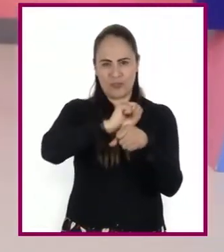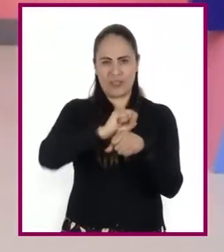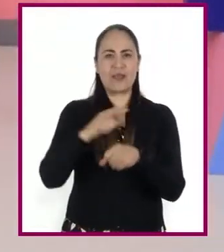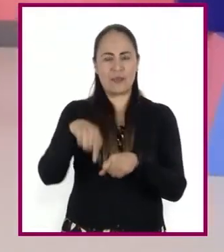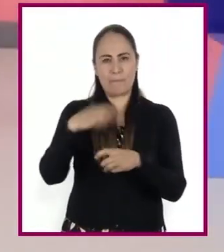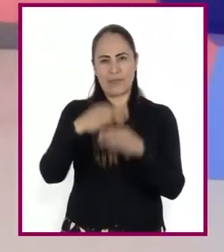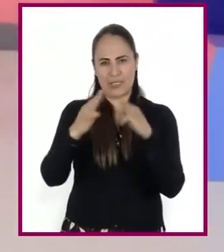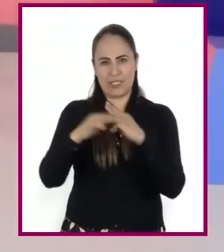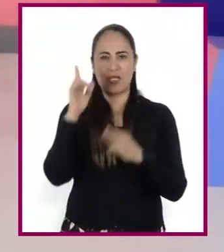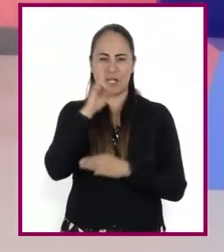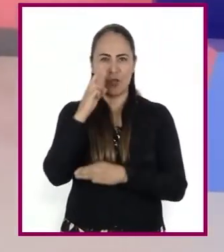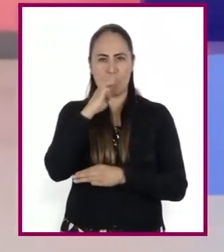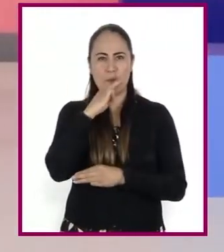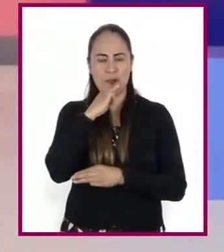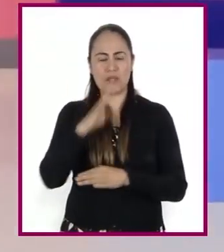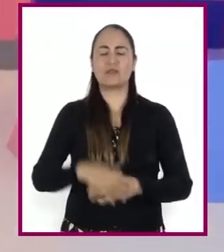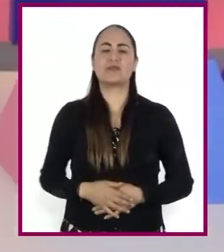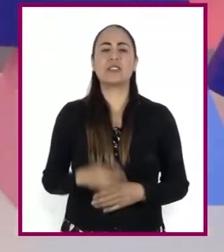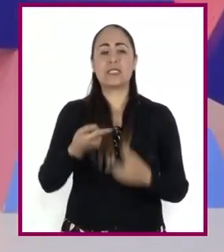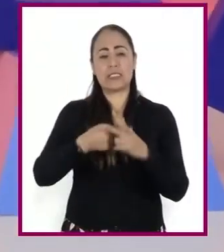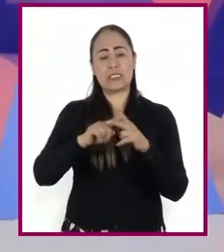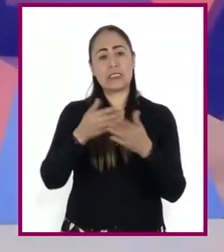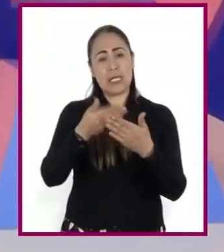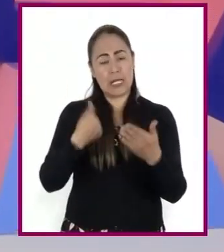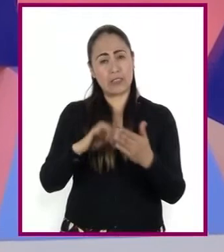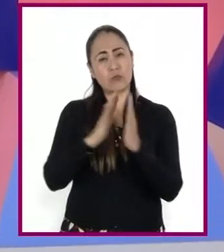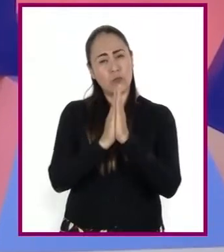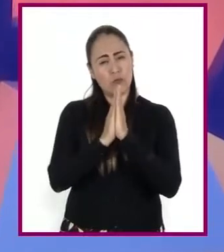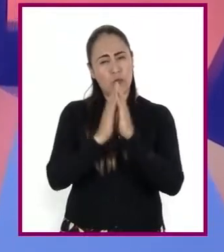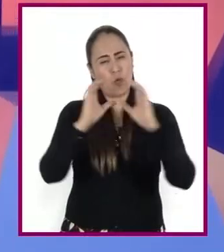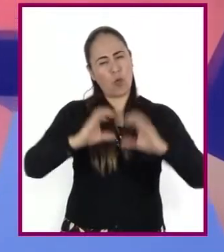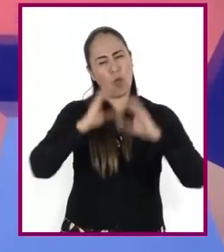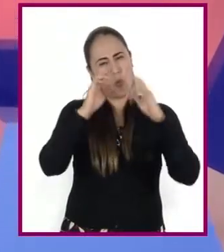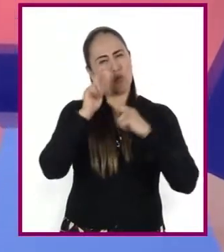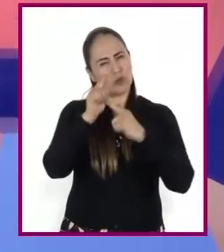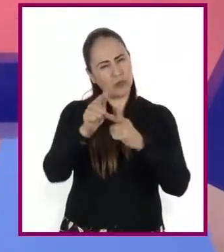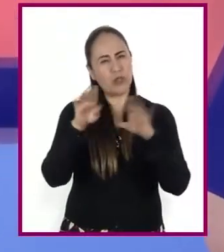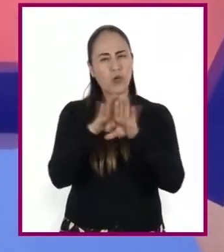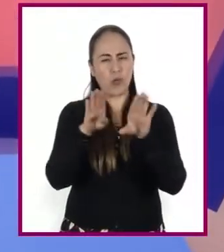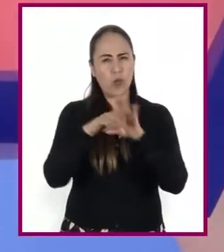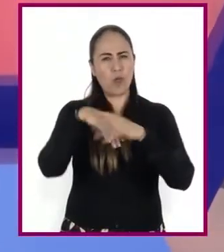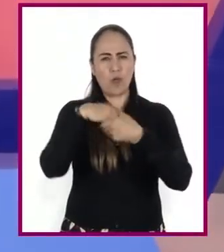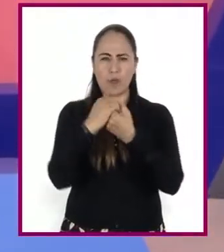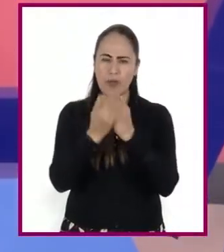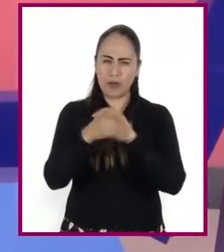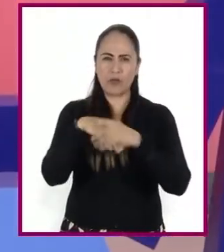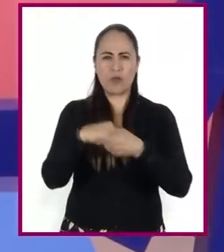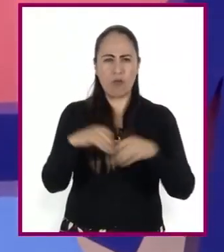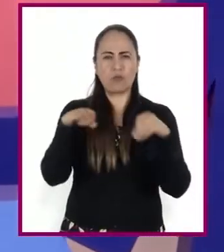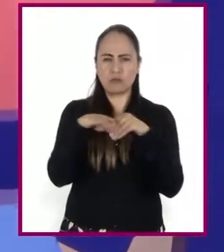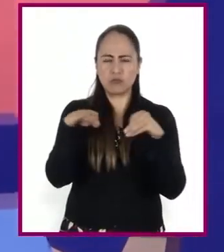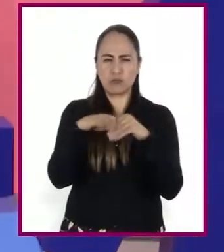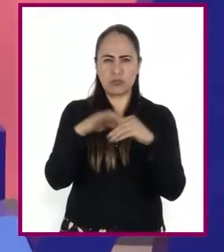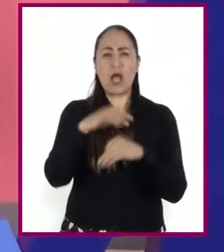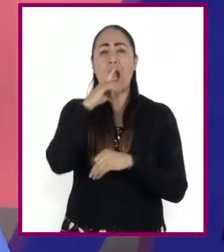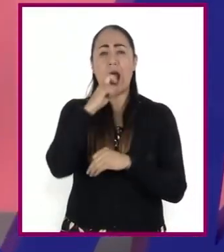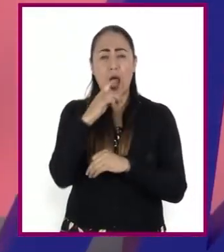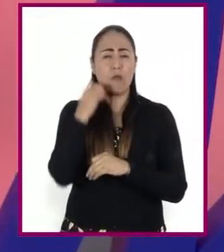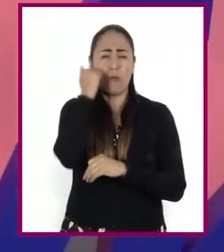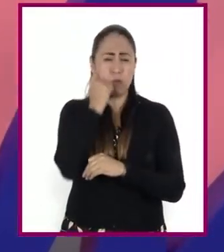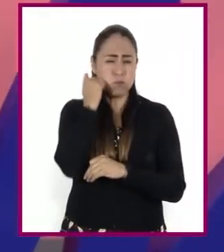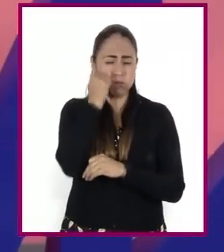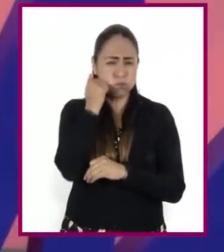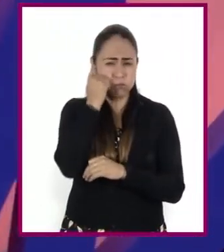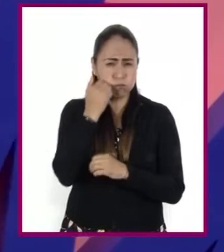Antes de iniciar, les recuerdo que debemos seguir cuidándonos, lavando frecuentemente nuestras manos con agua y abundante jabón,